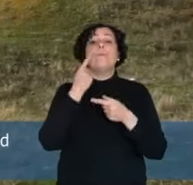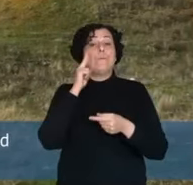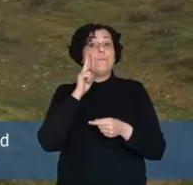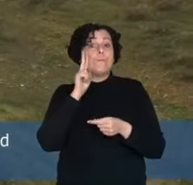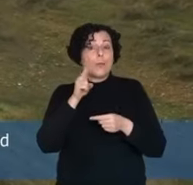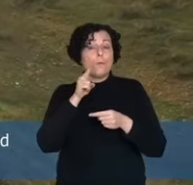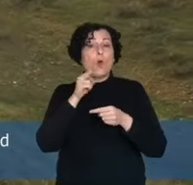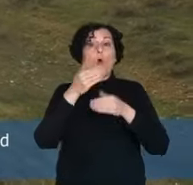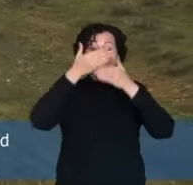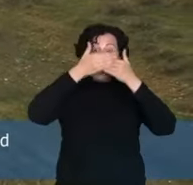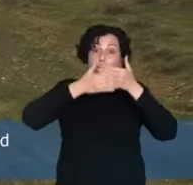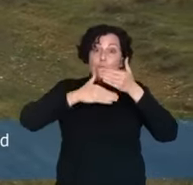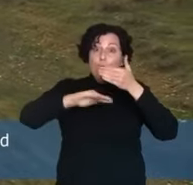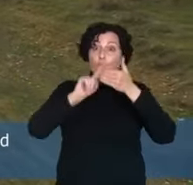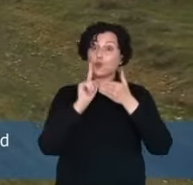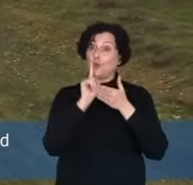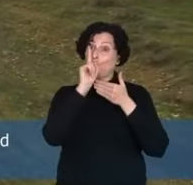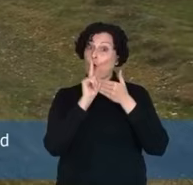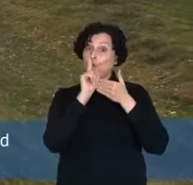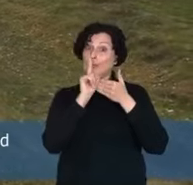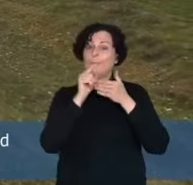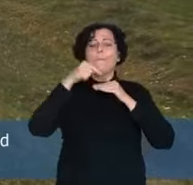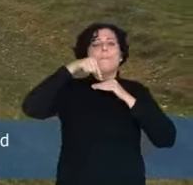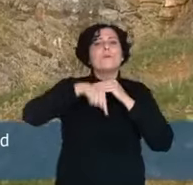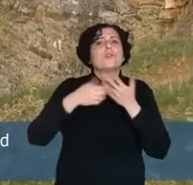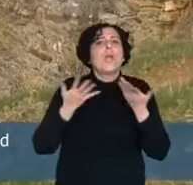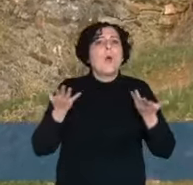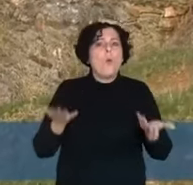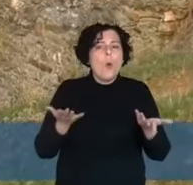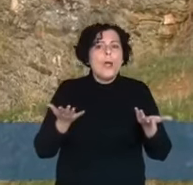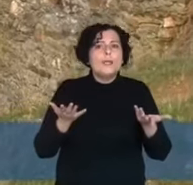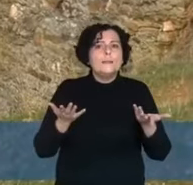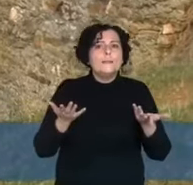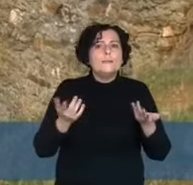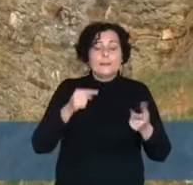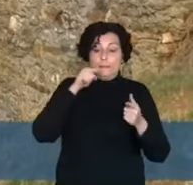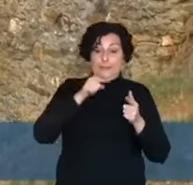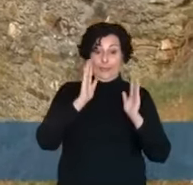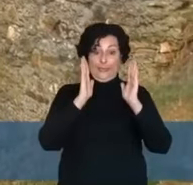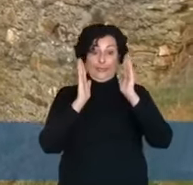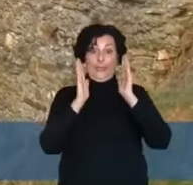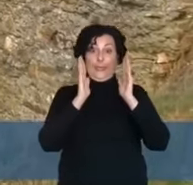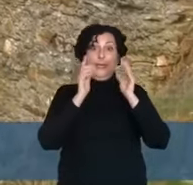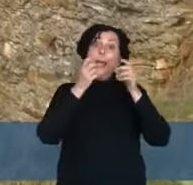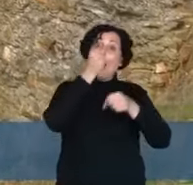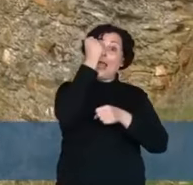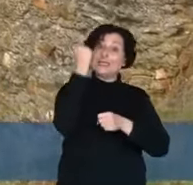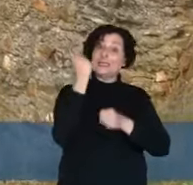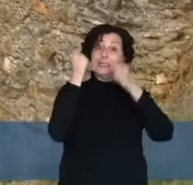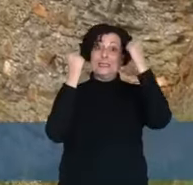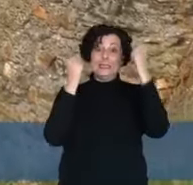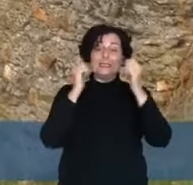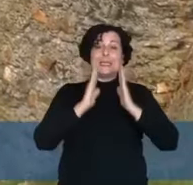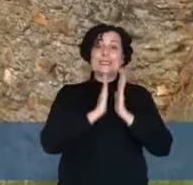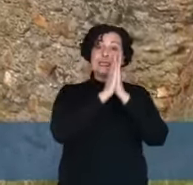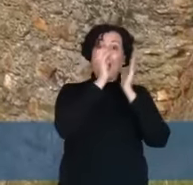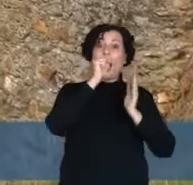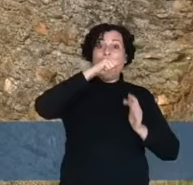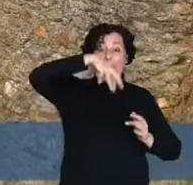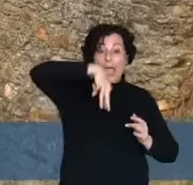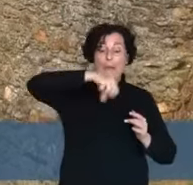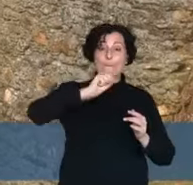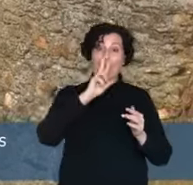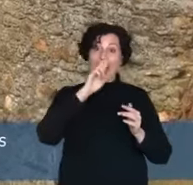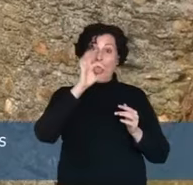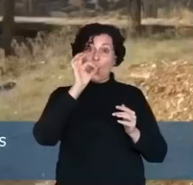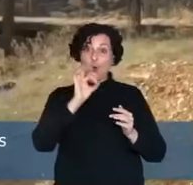podemos ver la profundidad original del foso en el lado norte, entre los baluartes de Portugal y San Amaro, donde también se ha reconstruido el